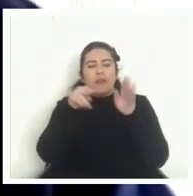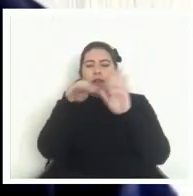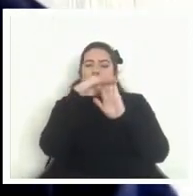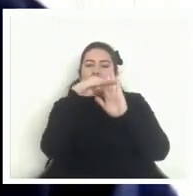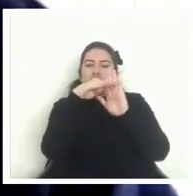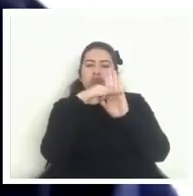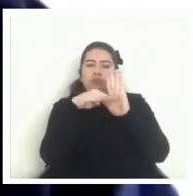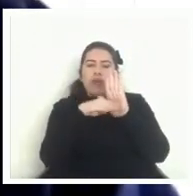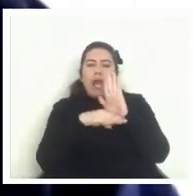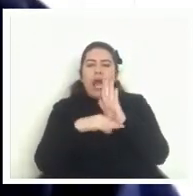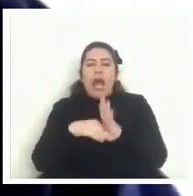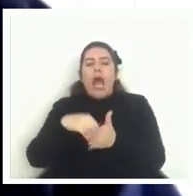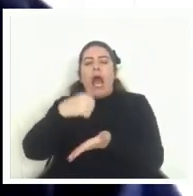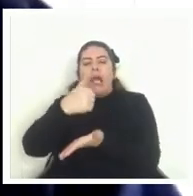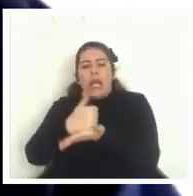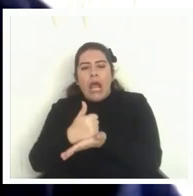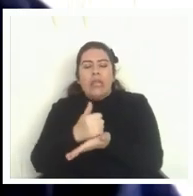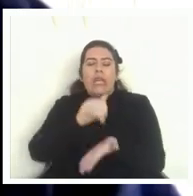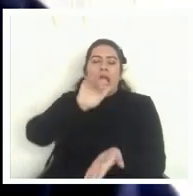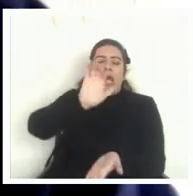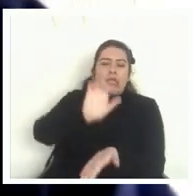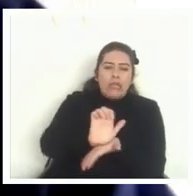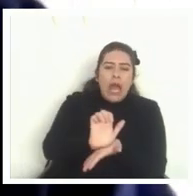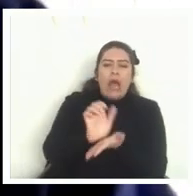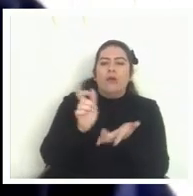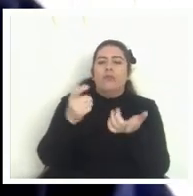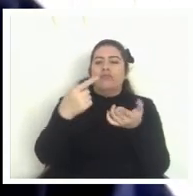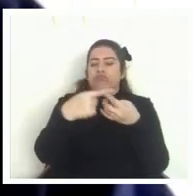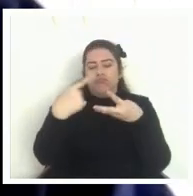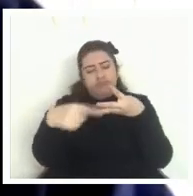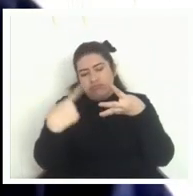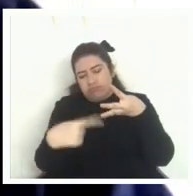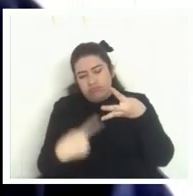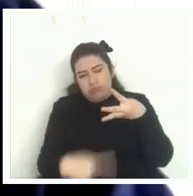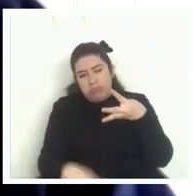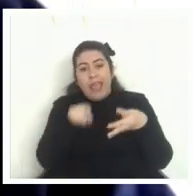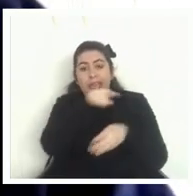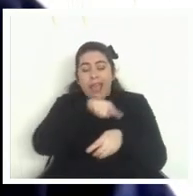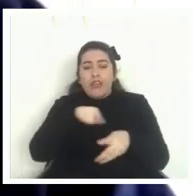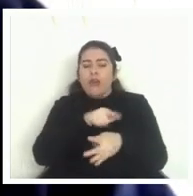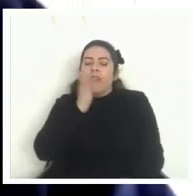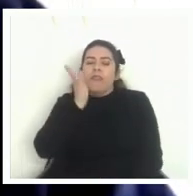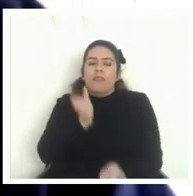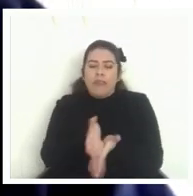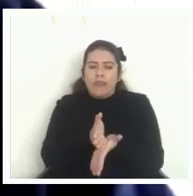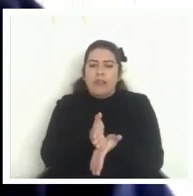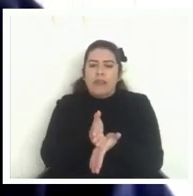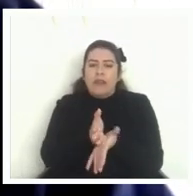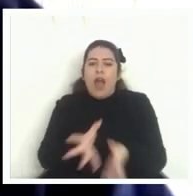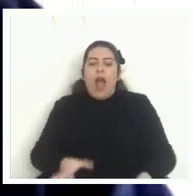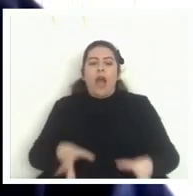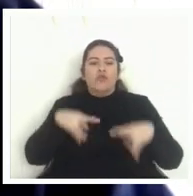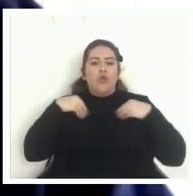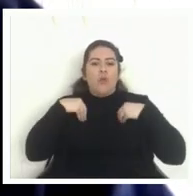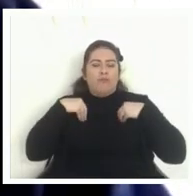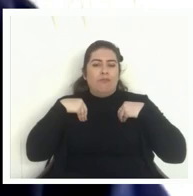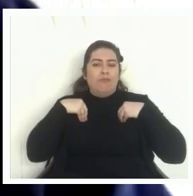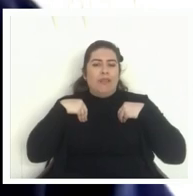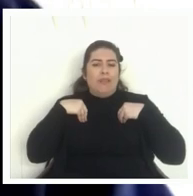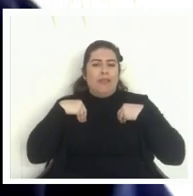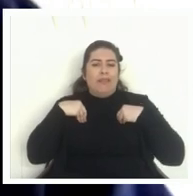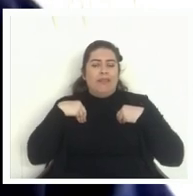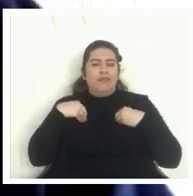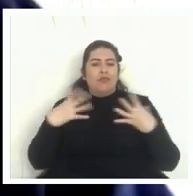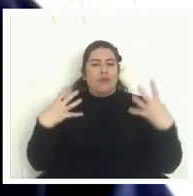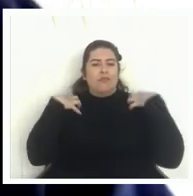alcaldes del mismo Estado y otros más que deben responder ante la crisis de una institución de una